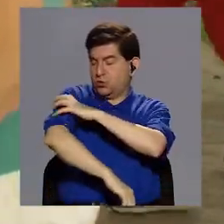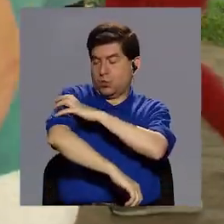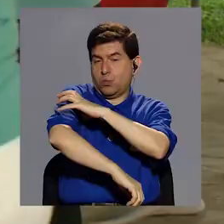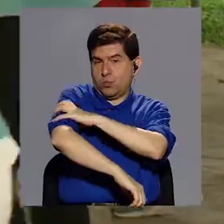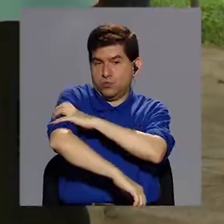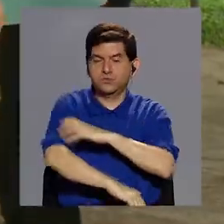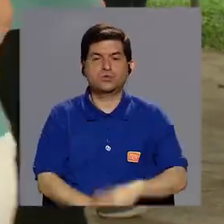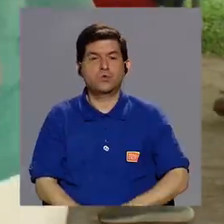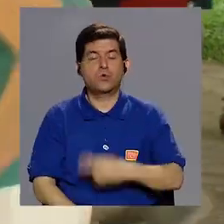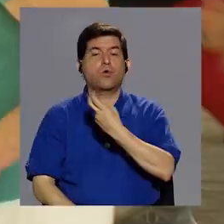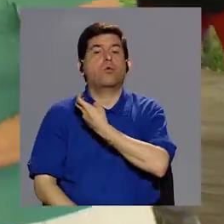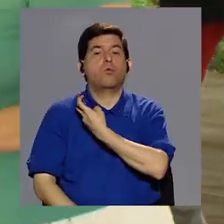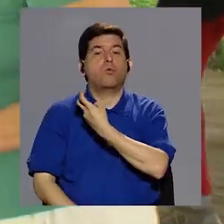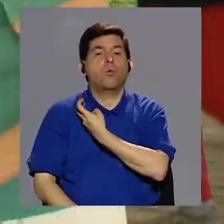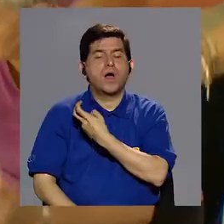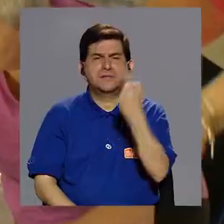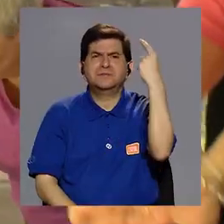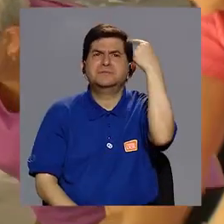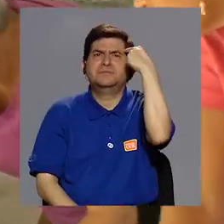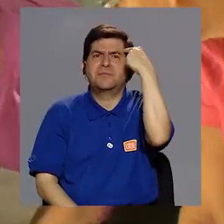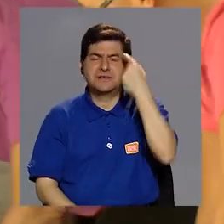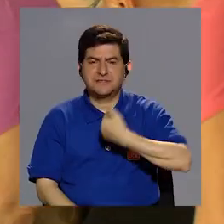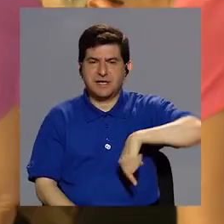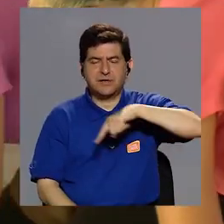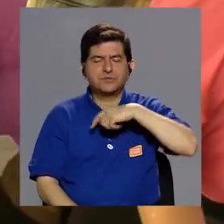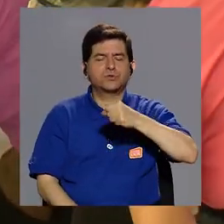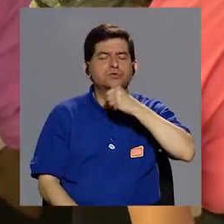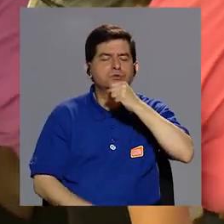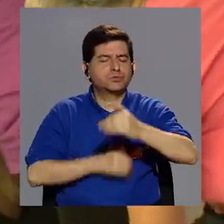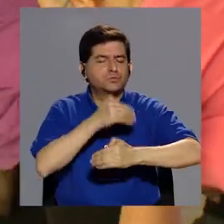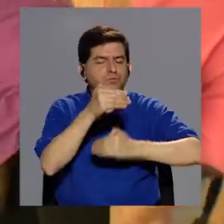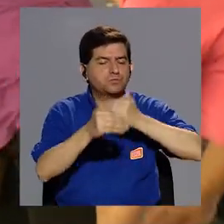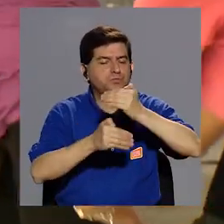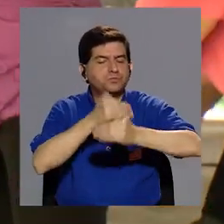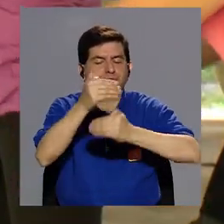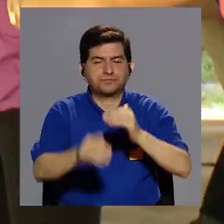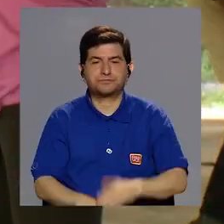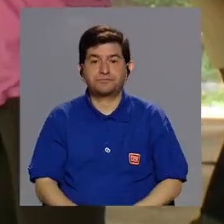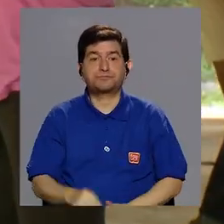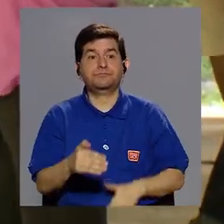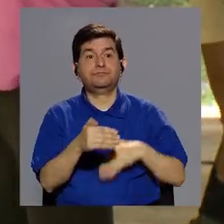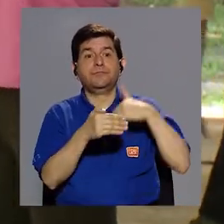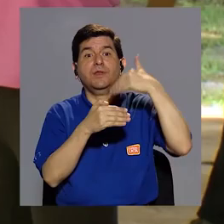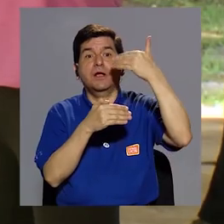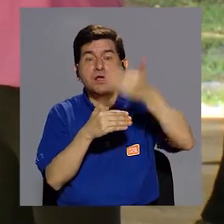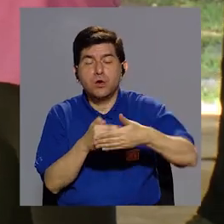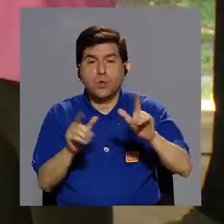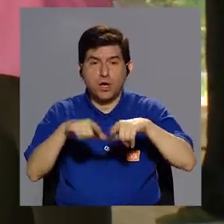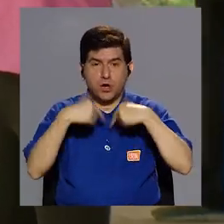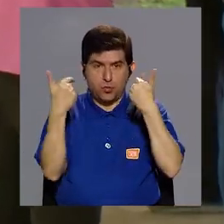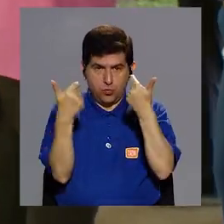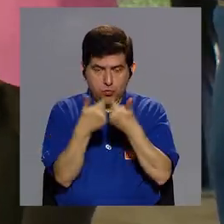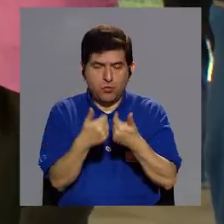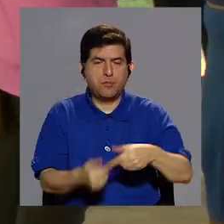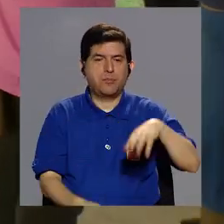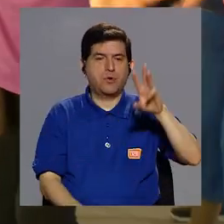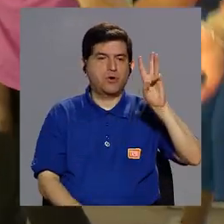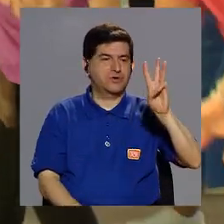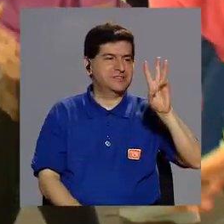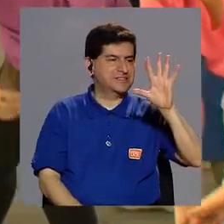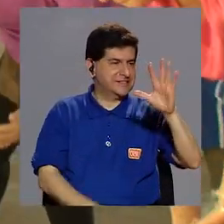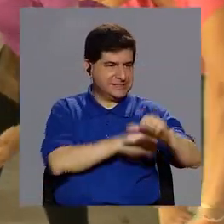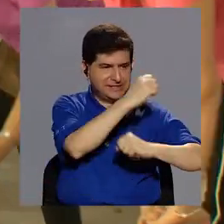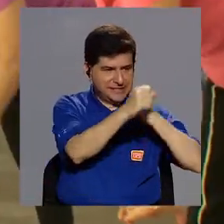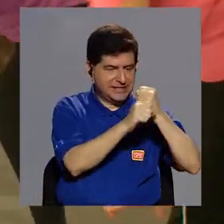nuestros músculos, nuestros huesos, pensando en que vamos a envejecer. Y luego viene el grupo de